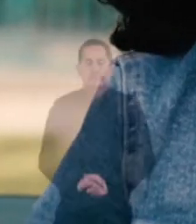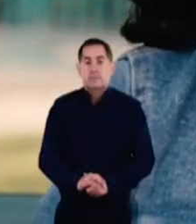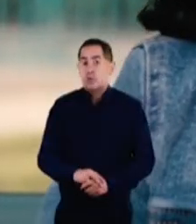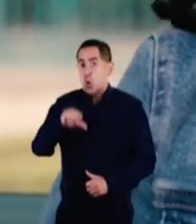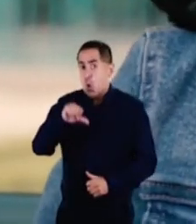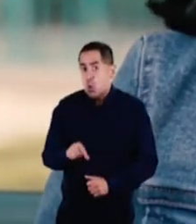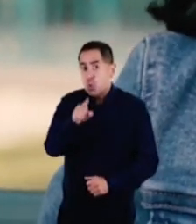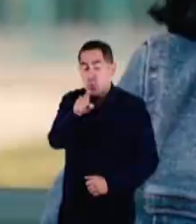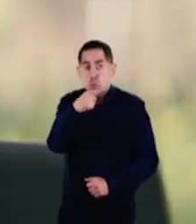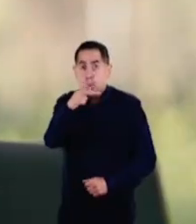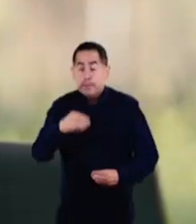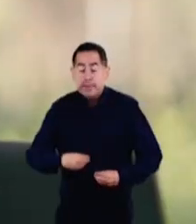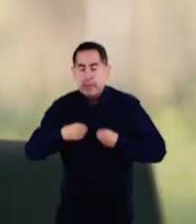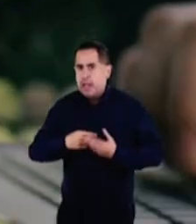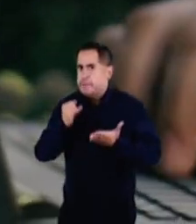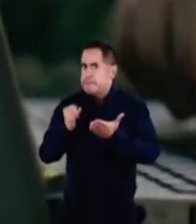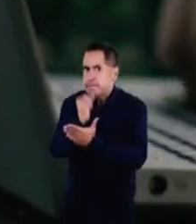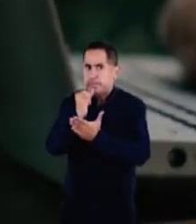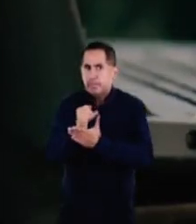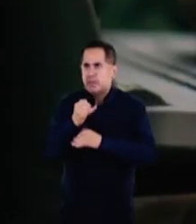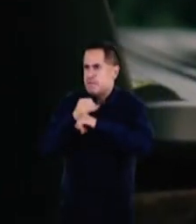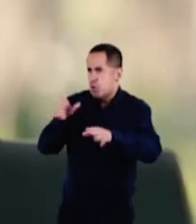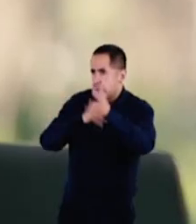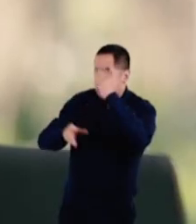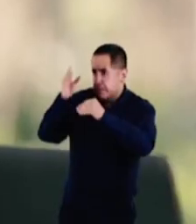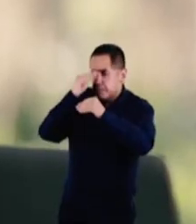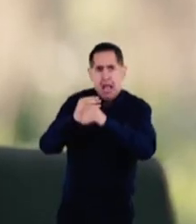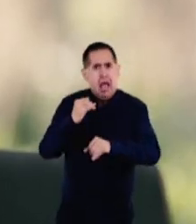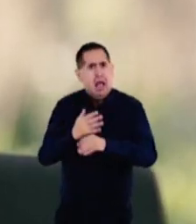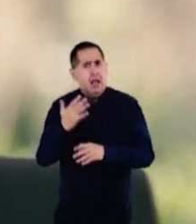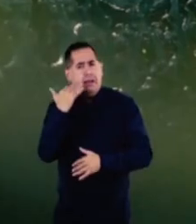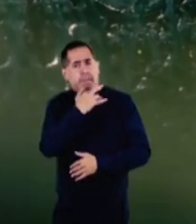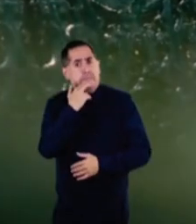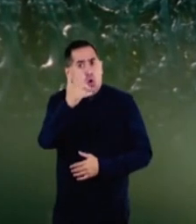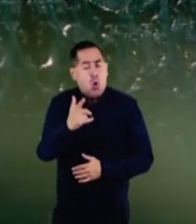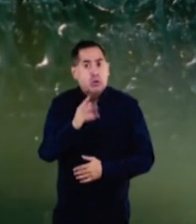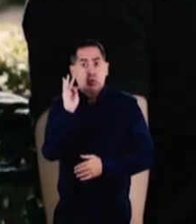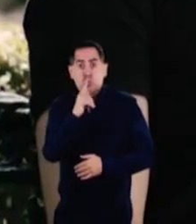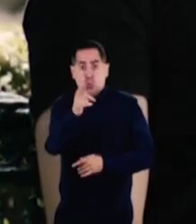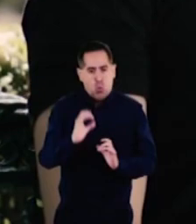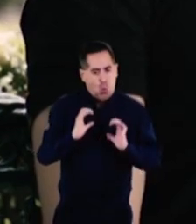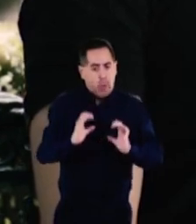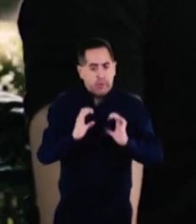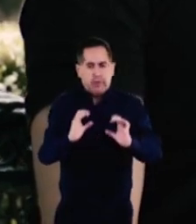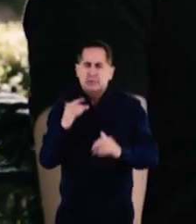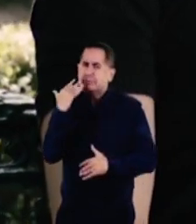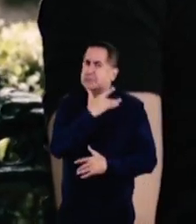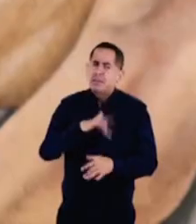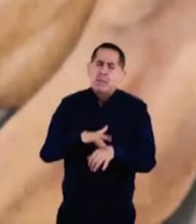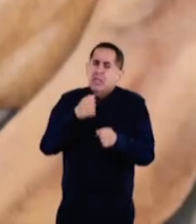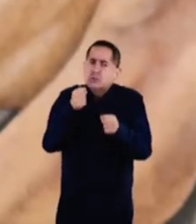Hoy defines tu vida. Mientras más nos informamos, más nos disfrutamos. Si te cuidas, el placer es seguro.